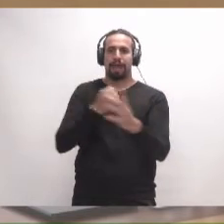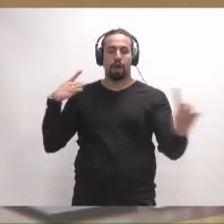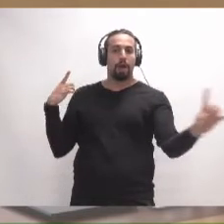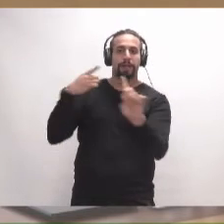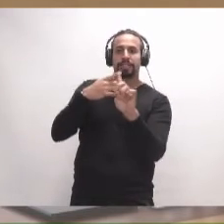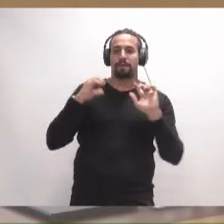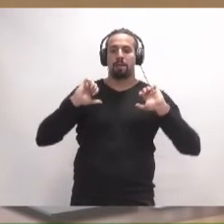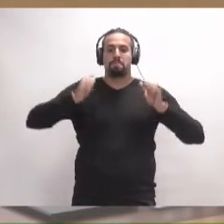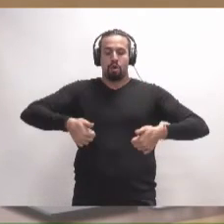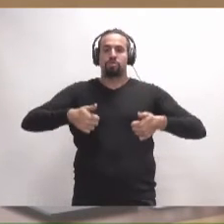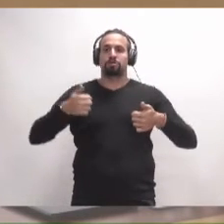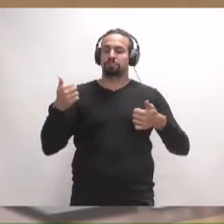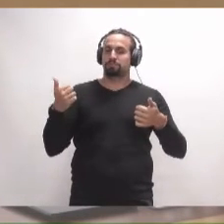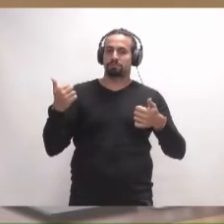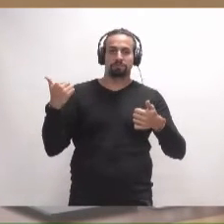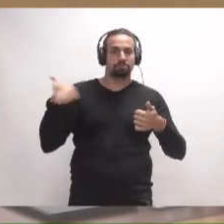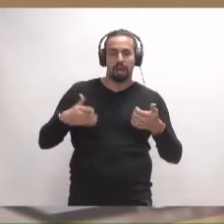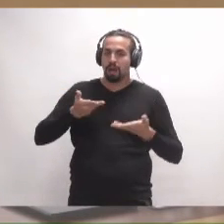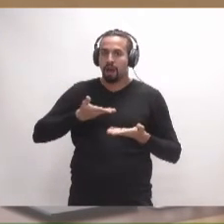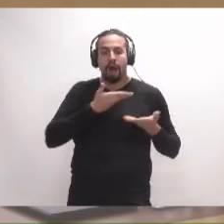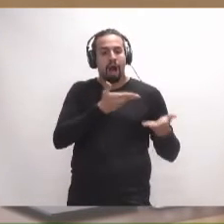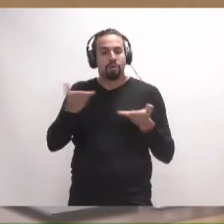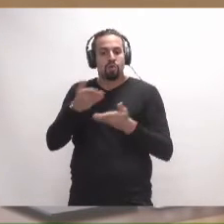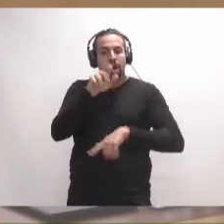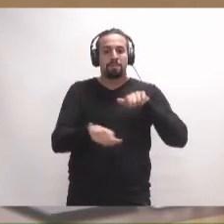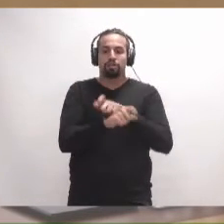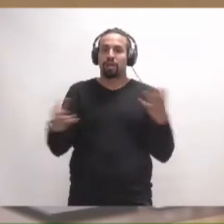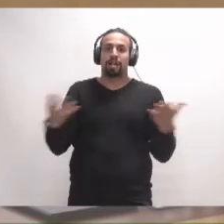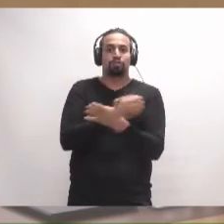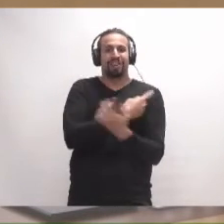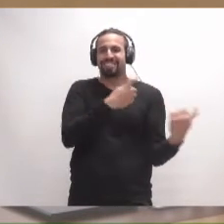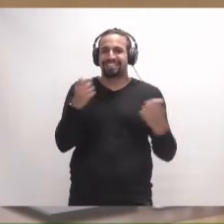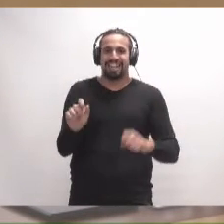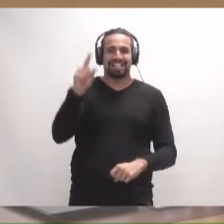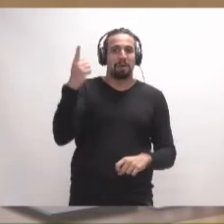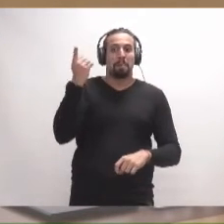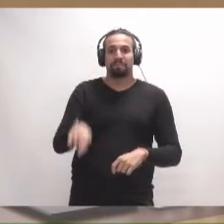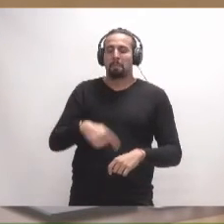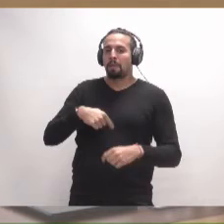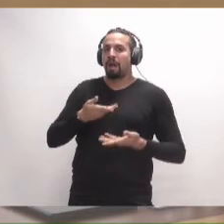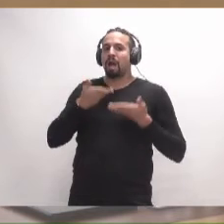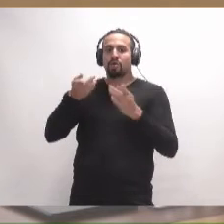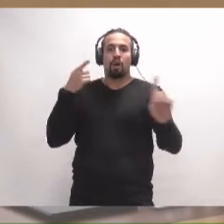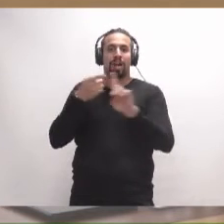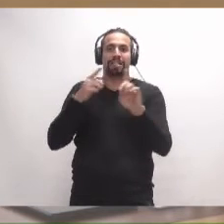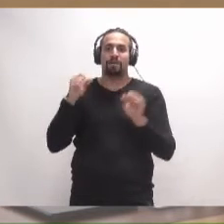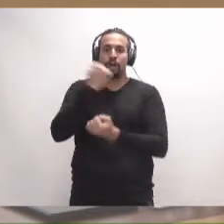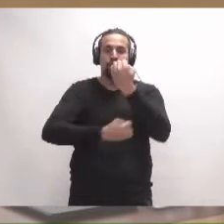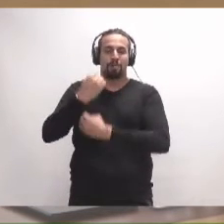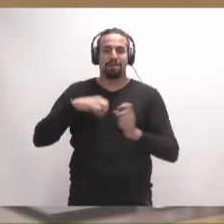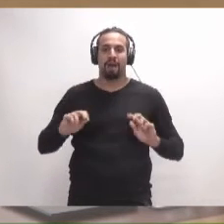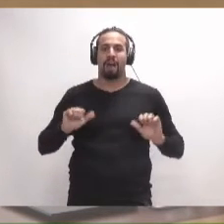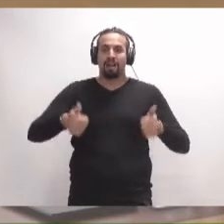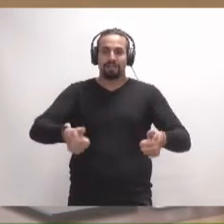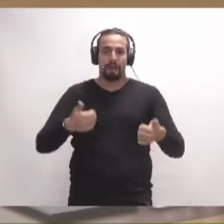a la puesta en marcha de todas las ayudas a las personas que más lo necesitan y de todas aquellas ayudas también para activar la economía. Por lo cual,